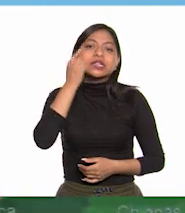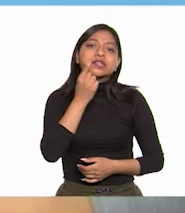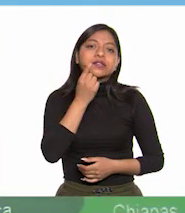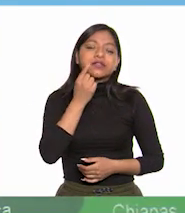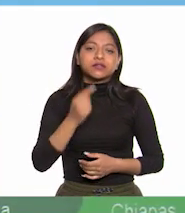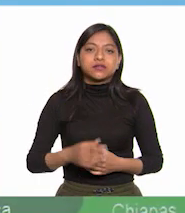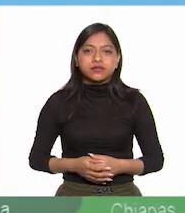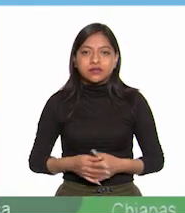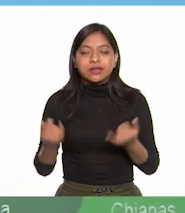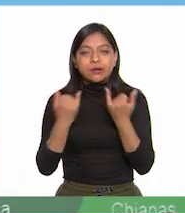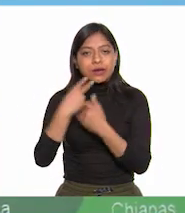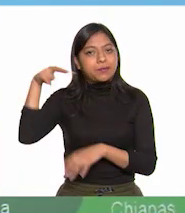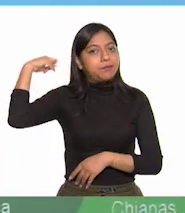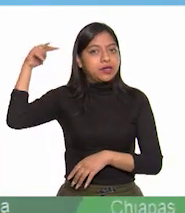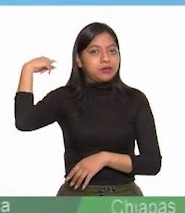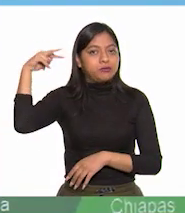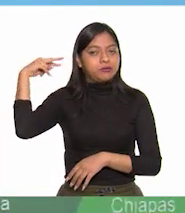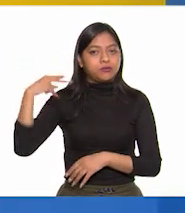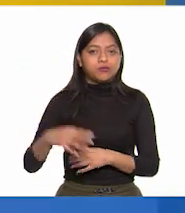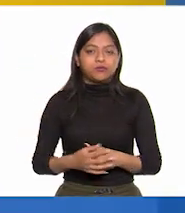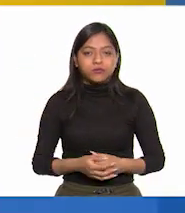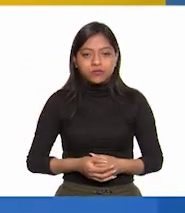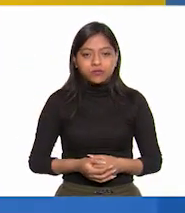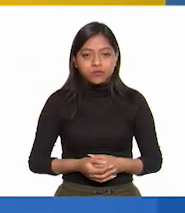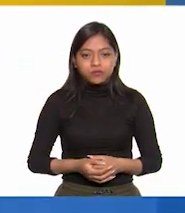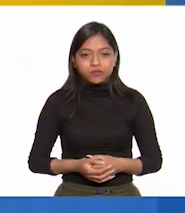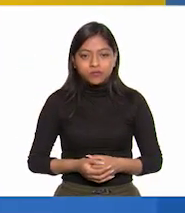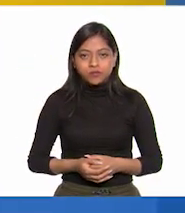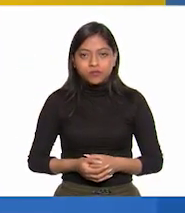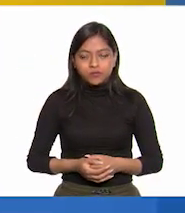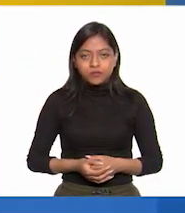Y Veracruz. Y Veracruz.